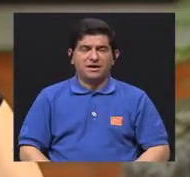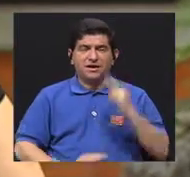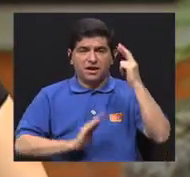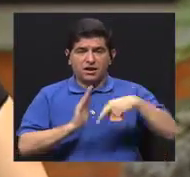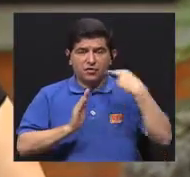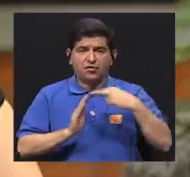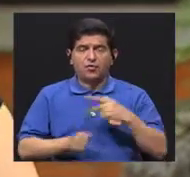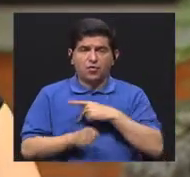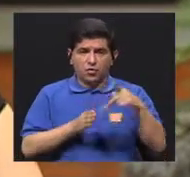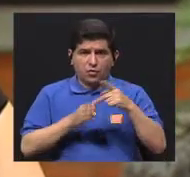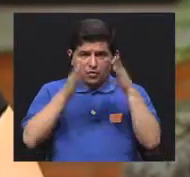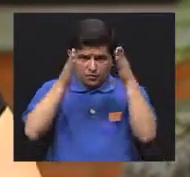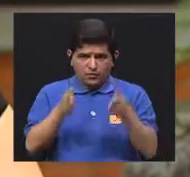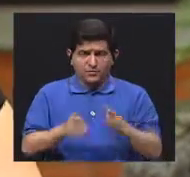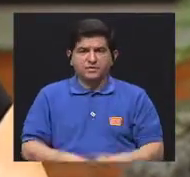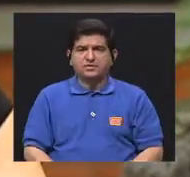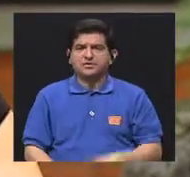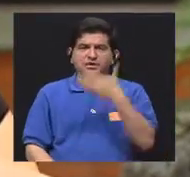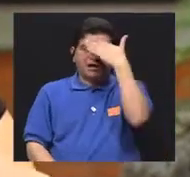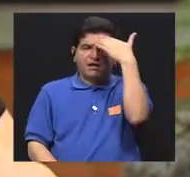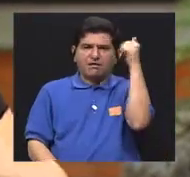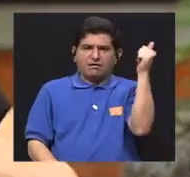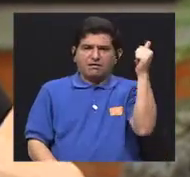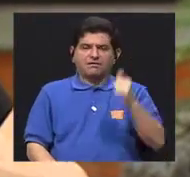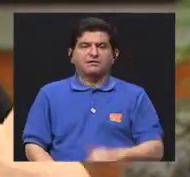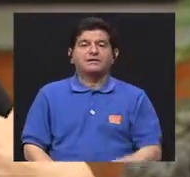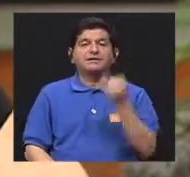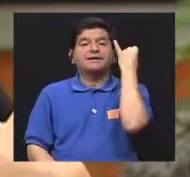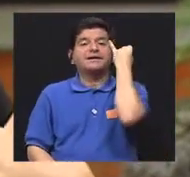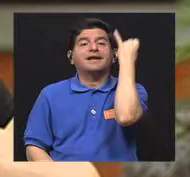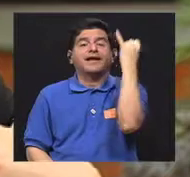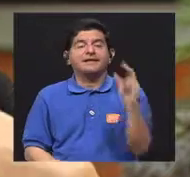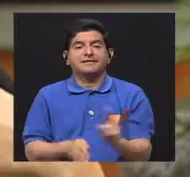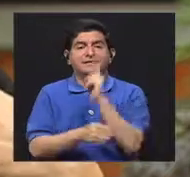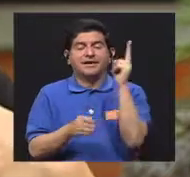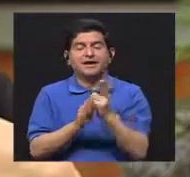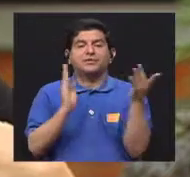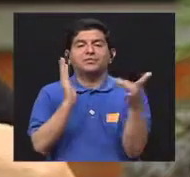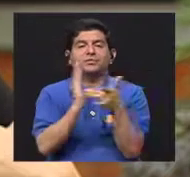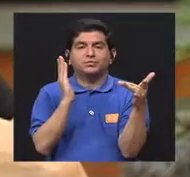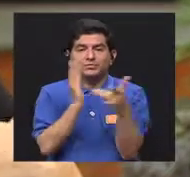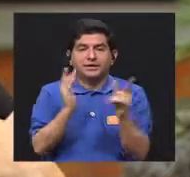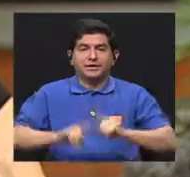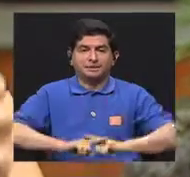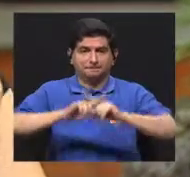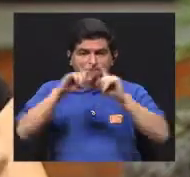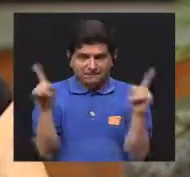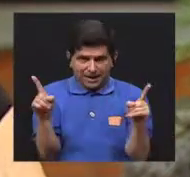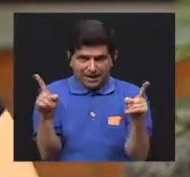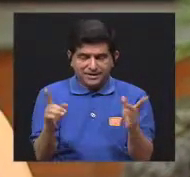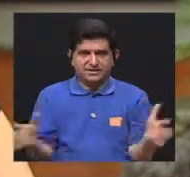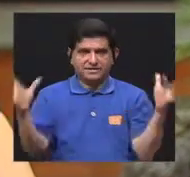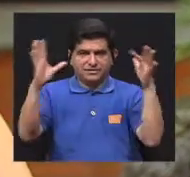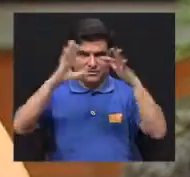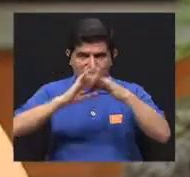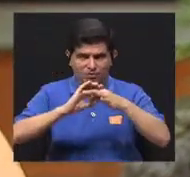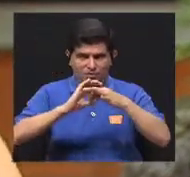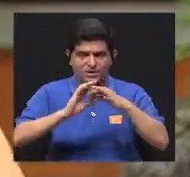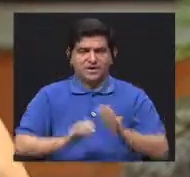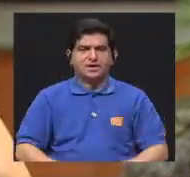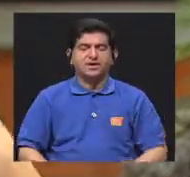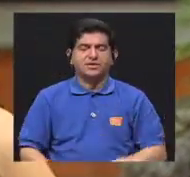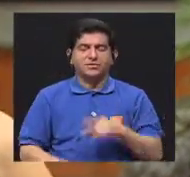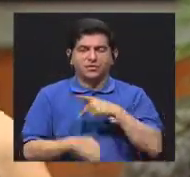el rol del profesional queda como en el olvido. Entonces, la idea es usar la tecnología, pero en conjunto con